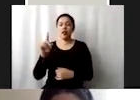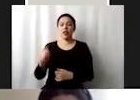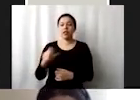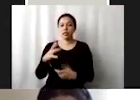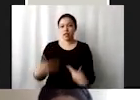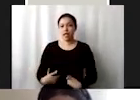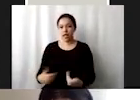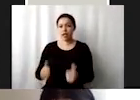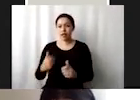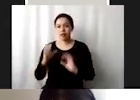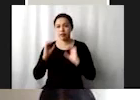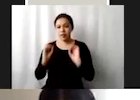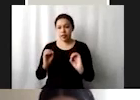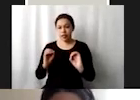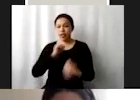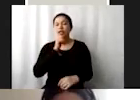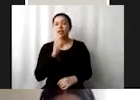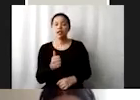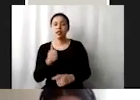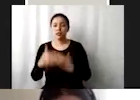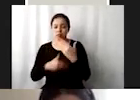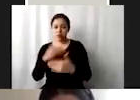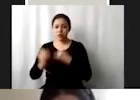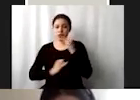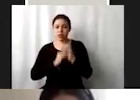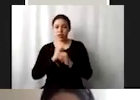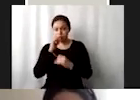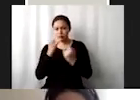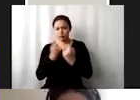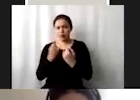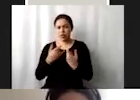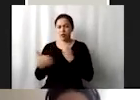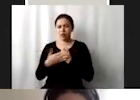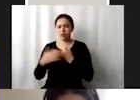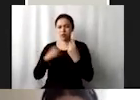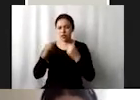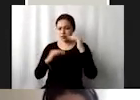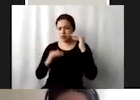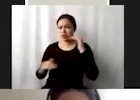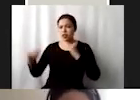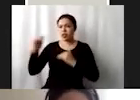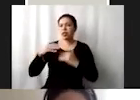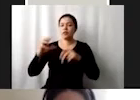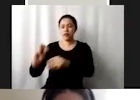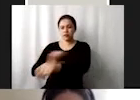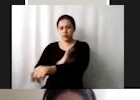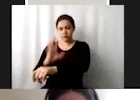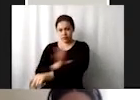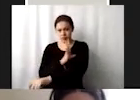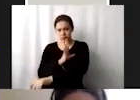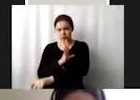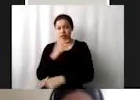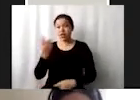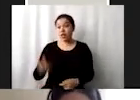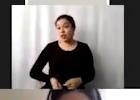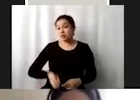teniendo un proceso internacional en este momento también va a haber un panel de alto nivel sobre energía es el primero que se hace en la historia